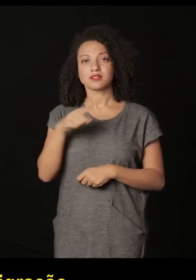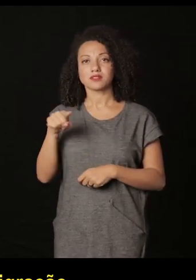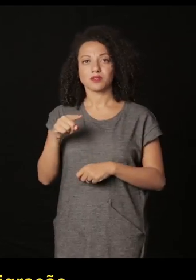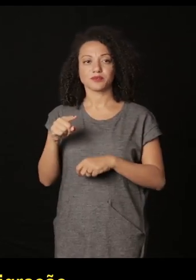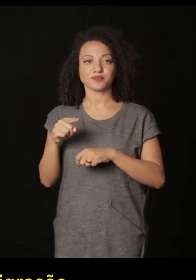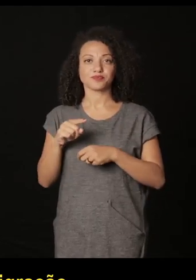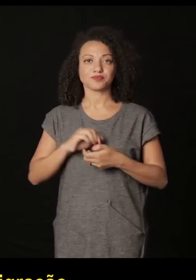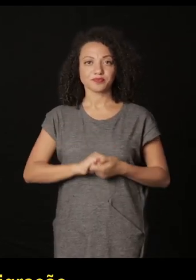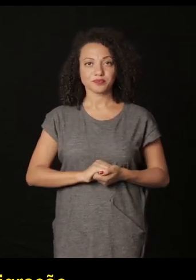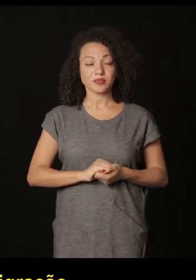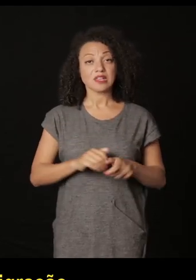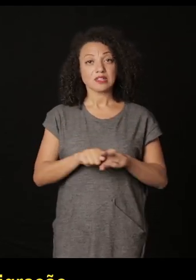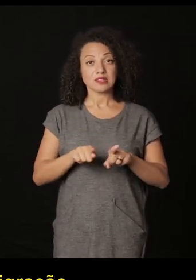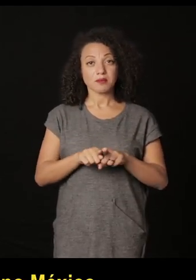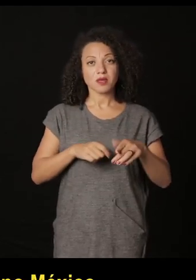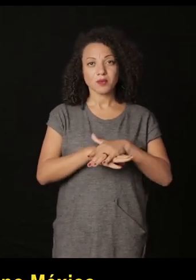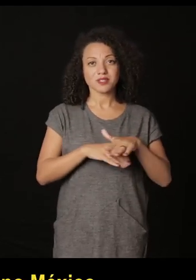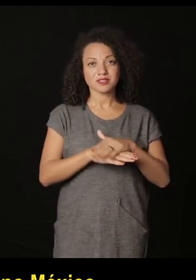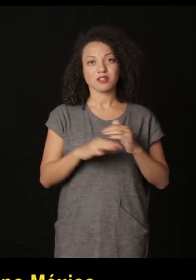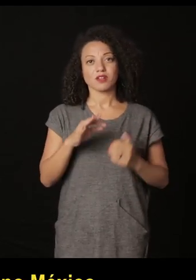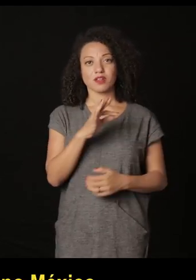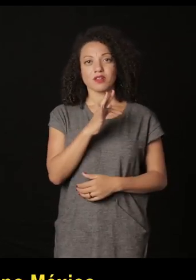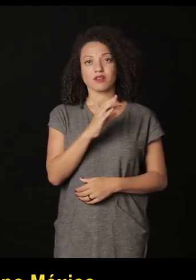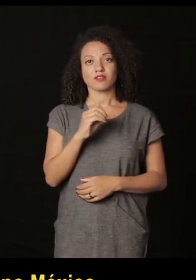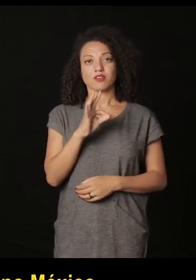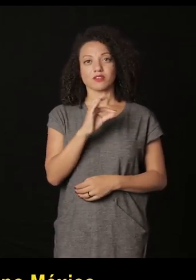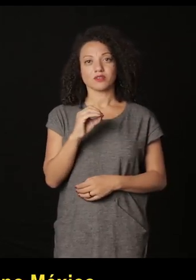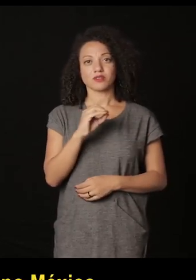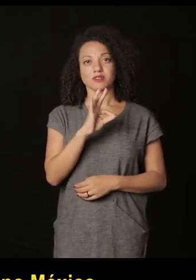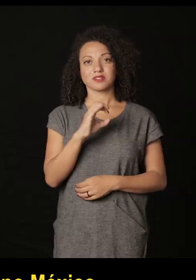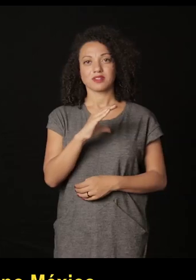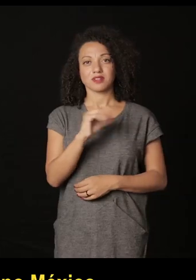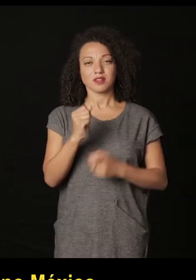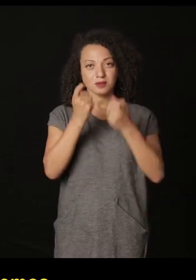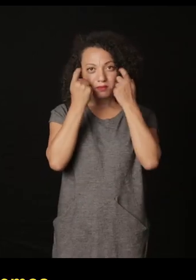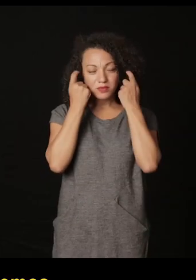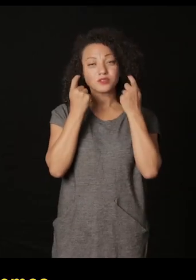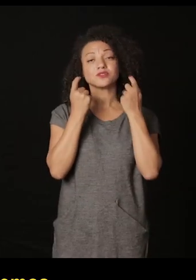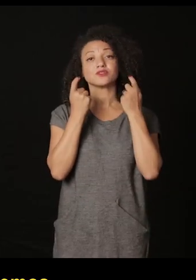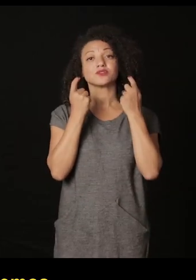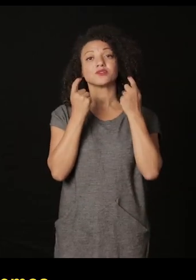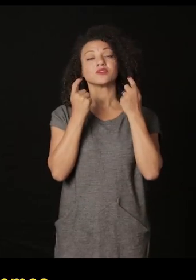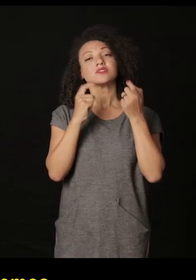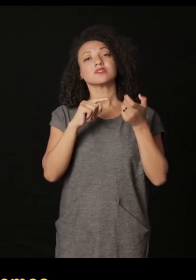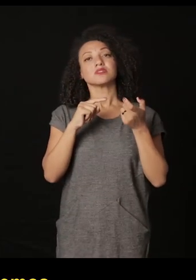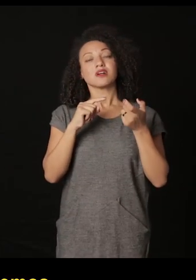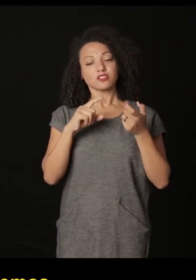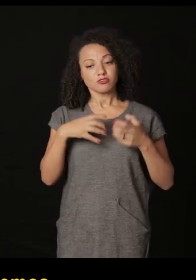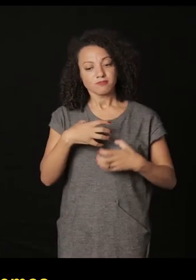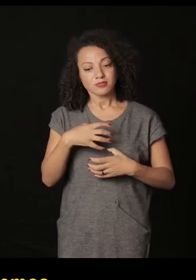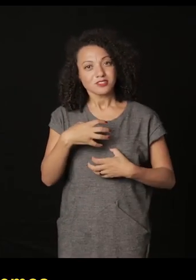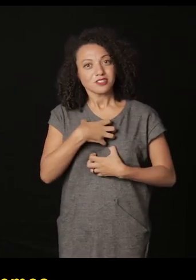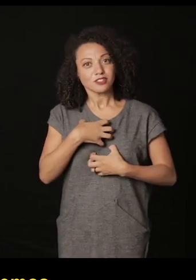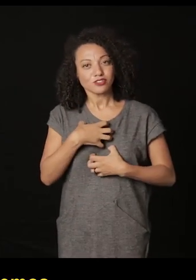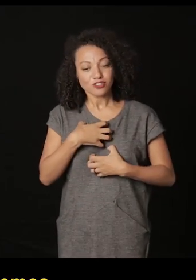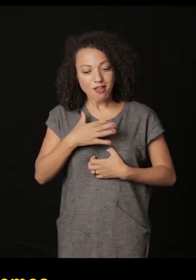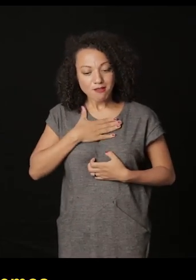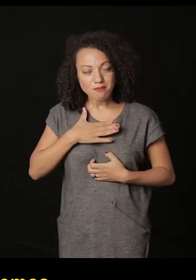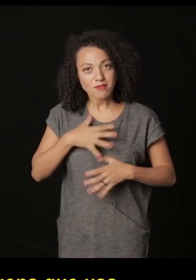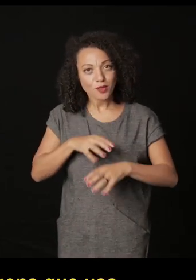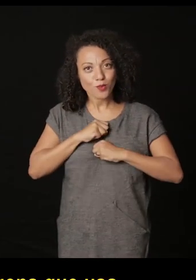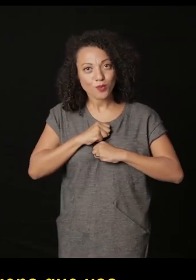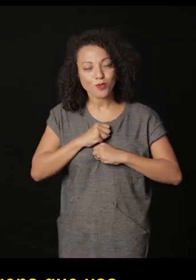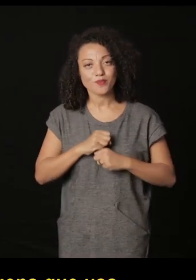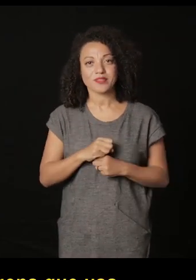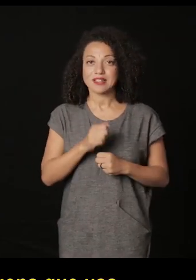Robert Runyon en la Universidad de Texas y la colección de Fototeca Nacional en México precisamente para que tuviéramos este sentido de pertenencia